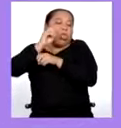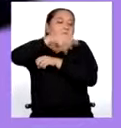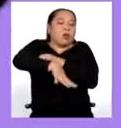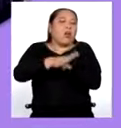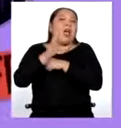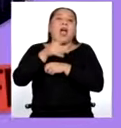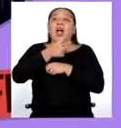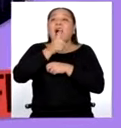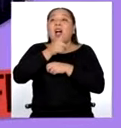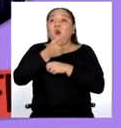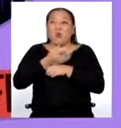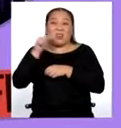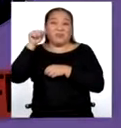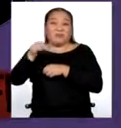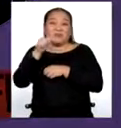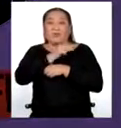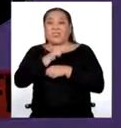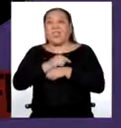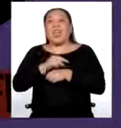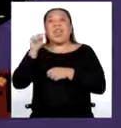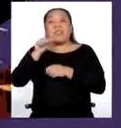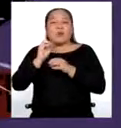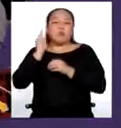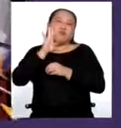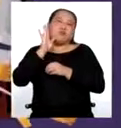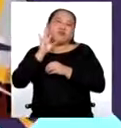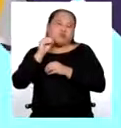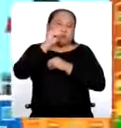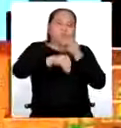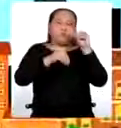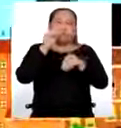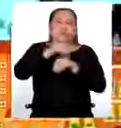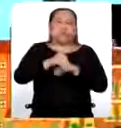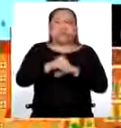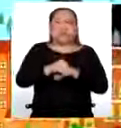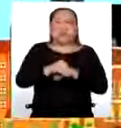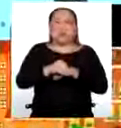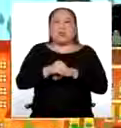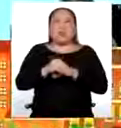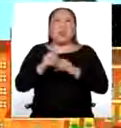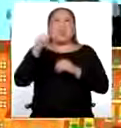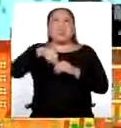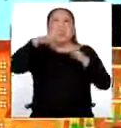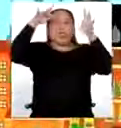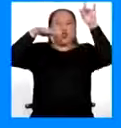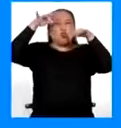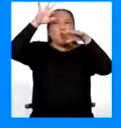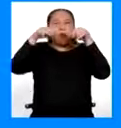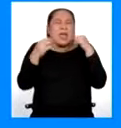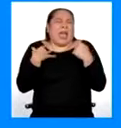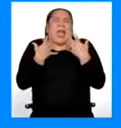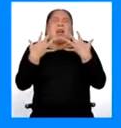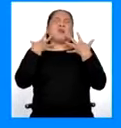el cadmio o el óxido de azufre. Combinados, esos elementos producen la terrible lluvia ácida.